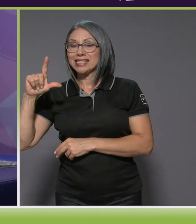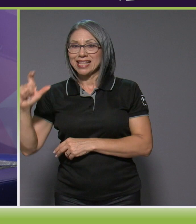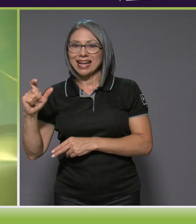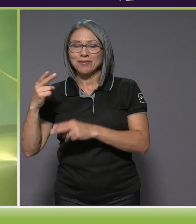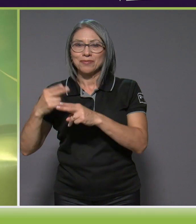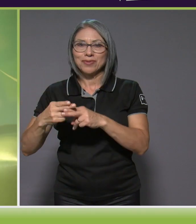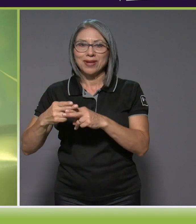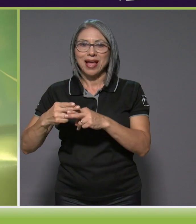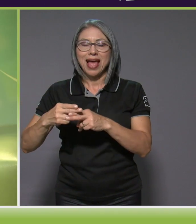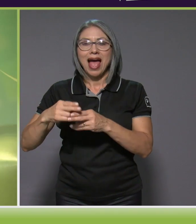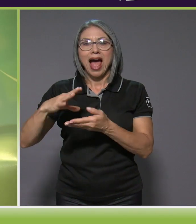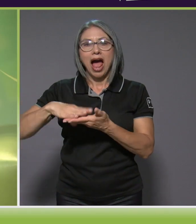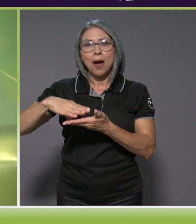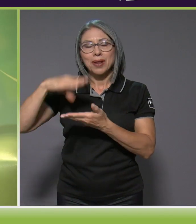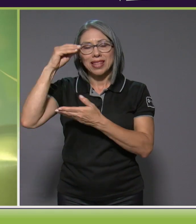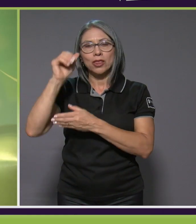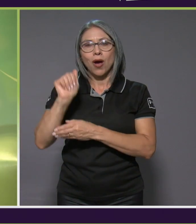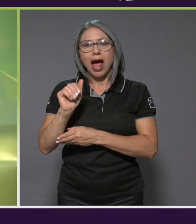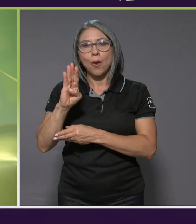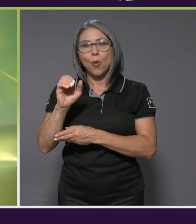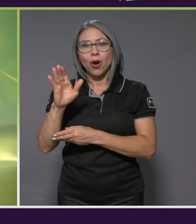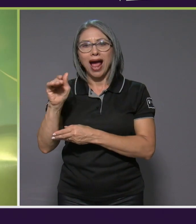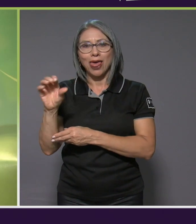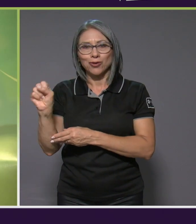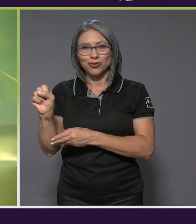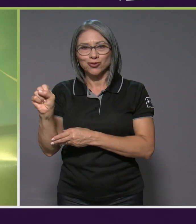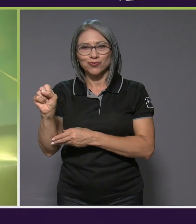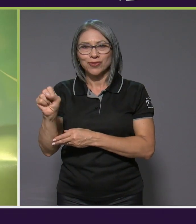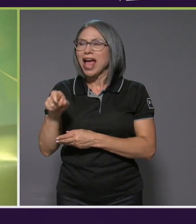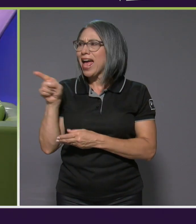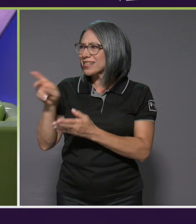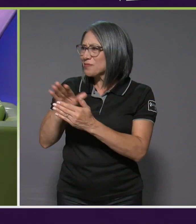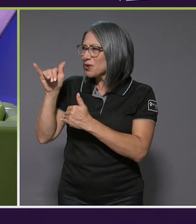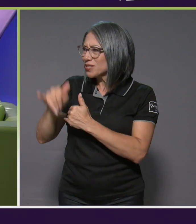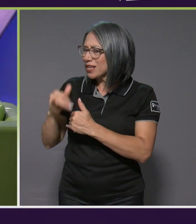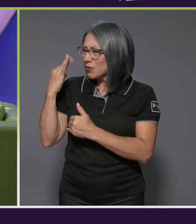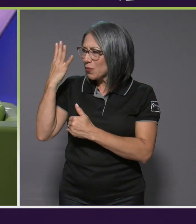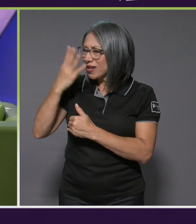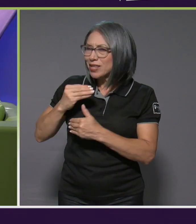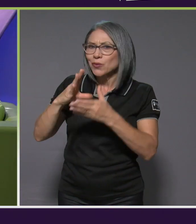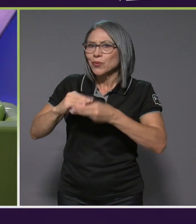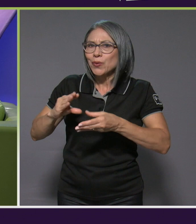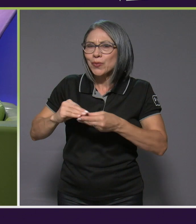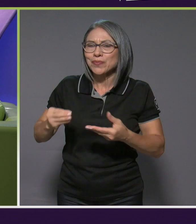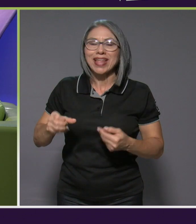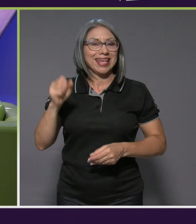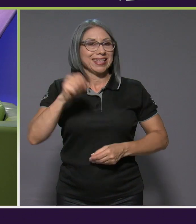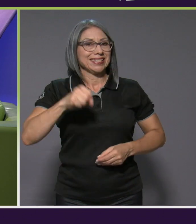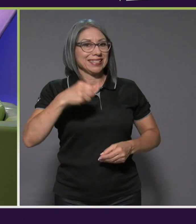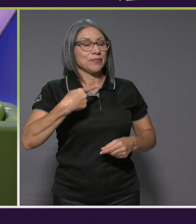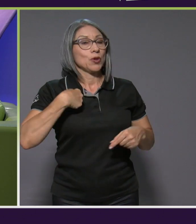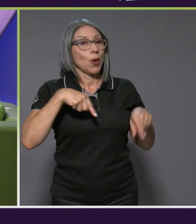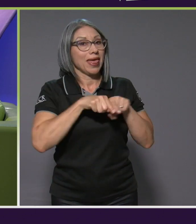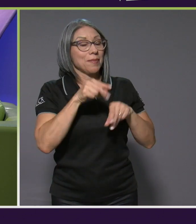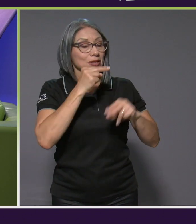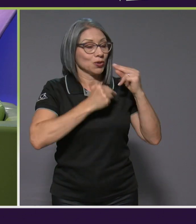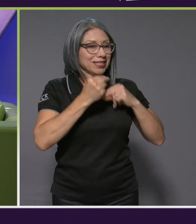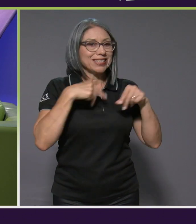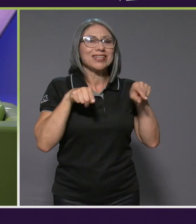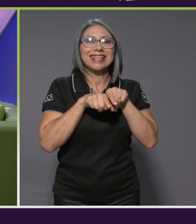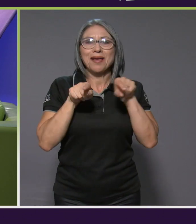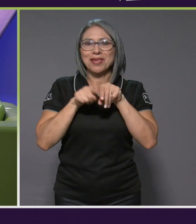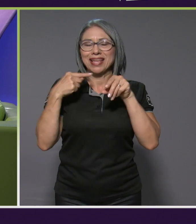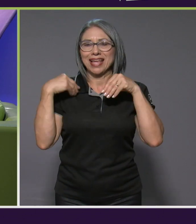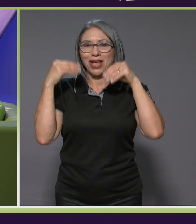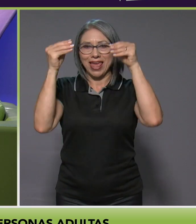Qué bueno, usted también tiene este proyecto, ¿verdad? Aprendiendo Bocados, y nos cuenta de qué trata. Sí, es un bueno, yo además de ser nutricionista, también soy educadora,